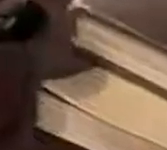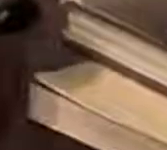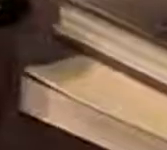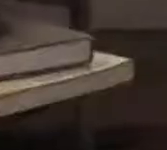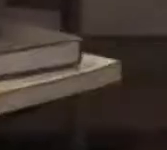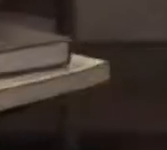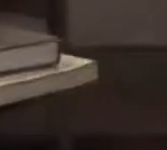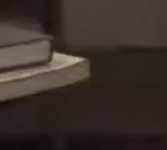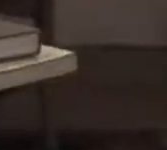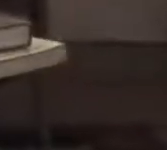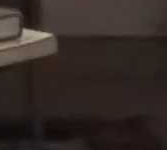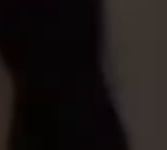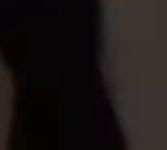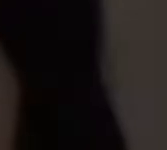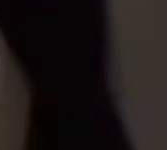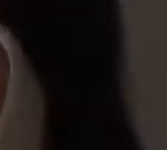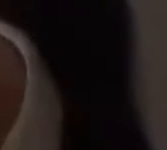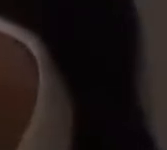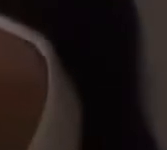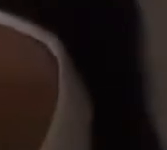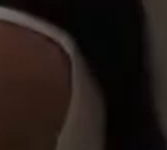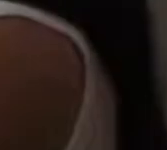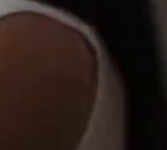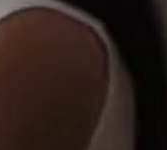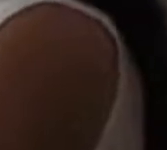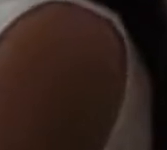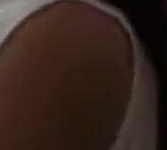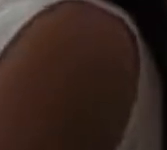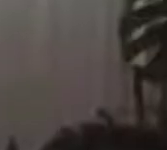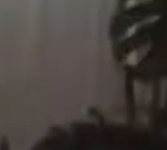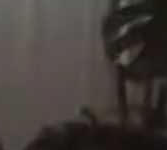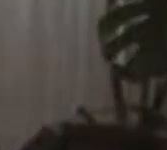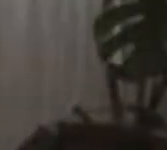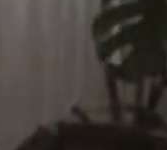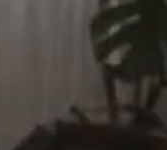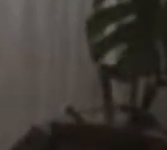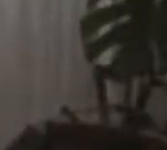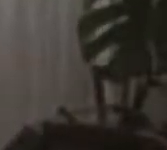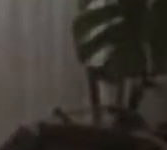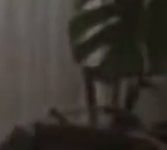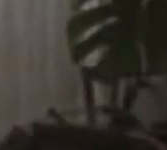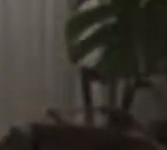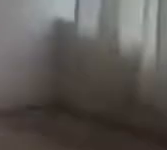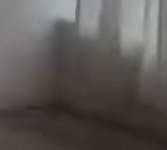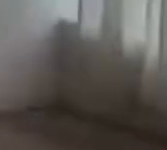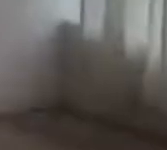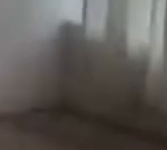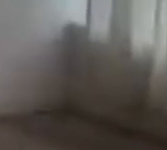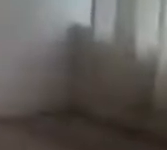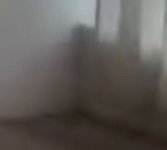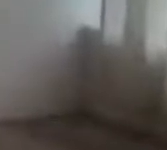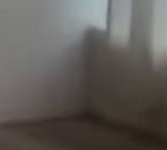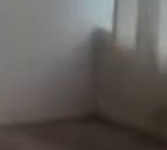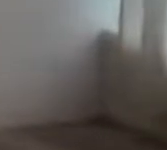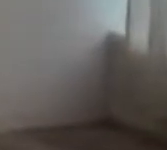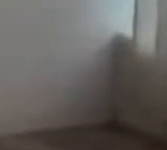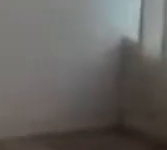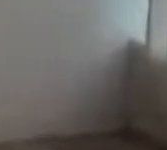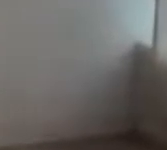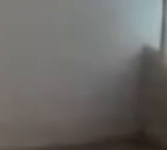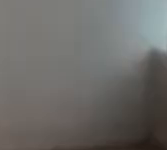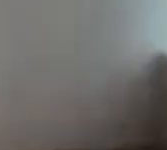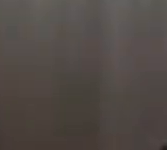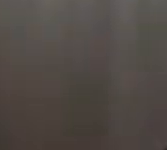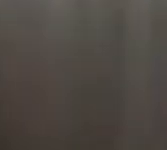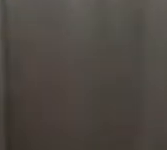Cambiamos para sobrevivir, para salir adelante. En unos meses estoy segura de que juntas vamos a cambiar a quienes hoy están tomando